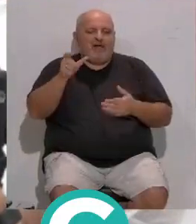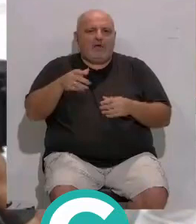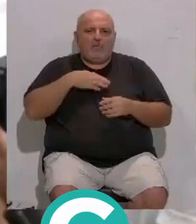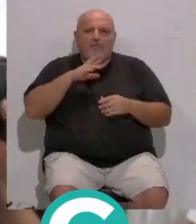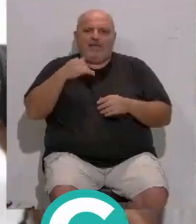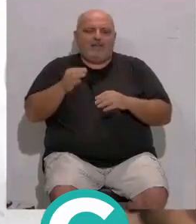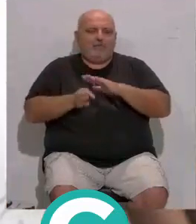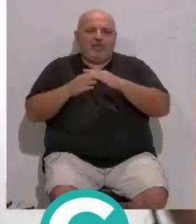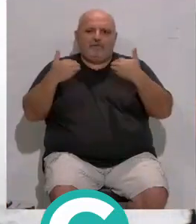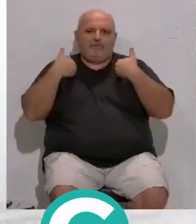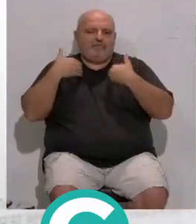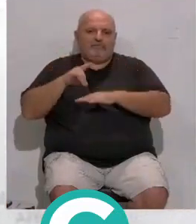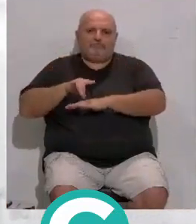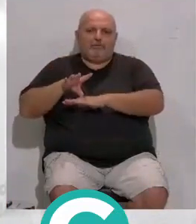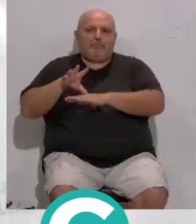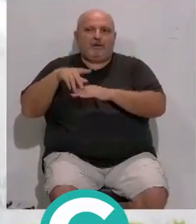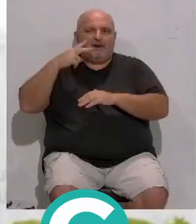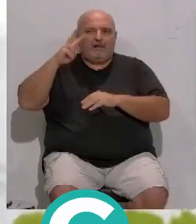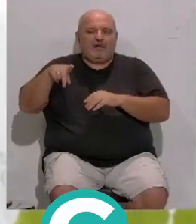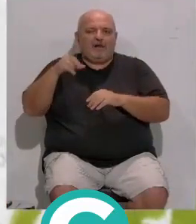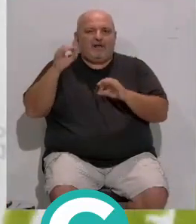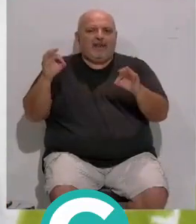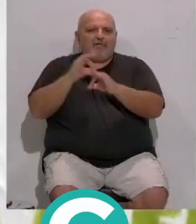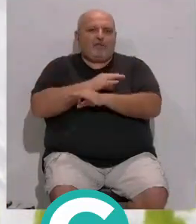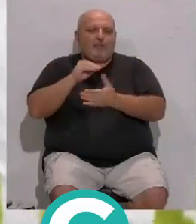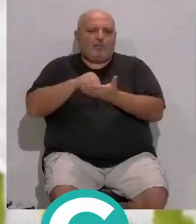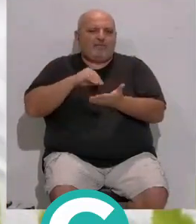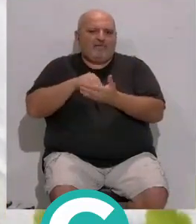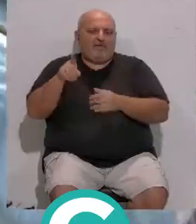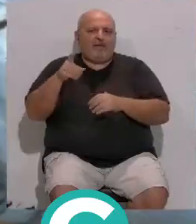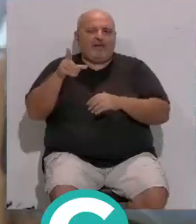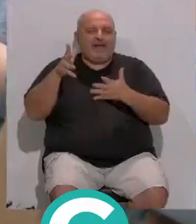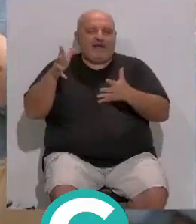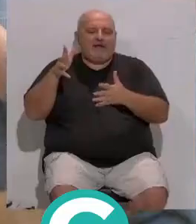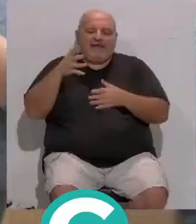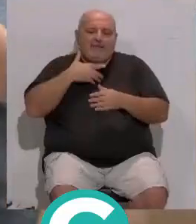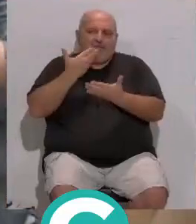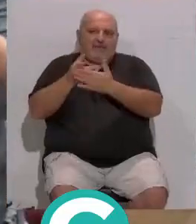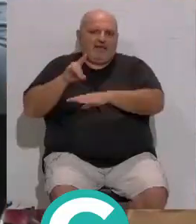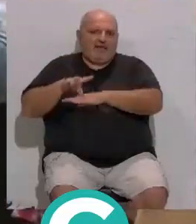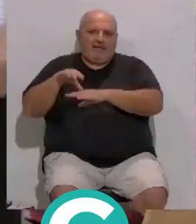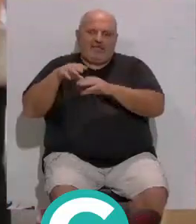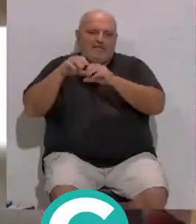puede seguir en su puesto... ...habiendo reconocido que se había equivocado... ...por lo que ha exigido su dimisión.